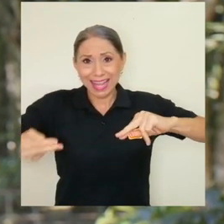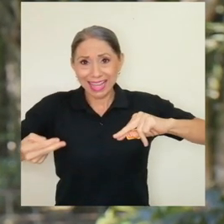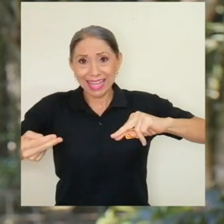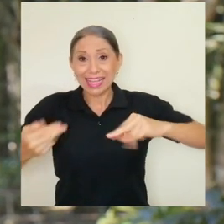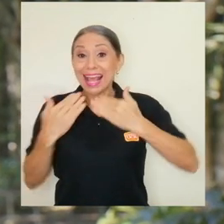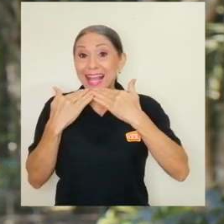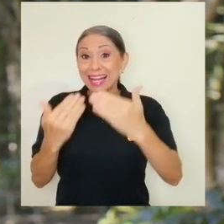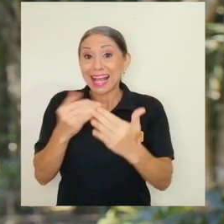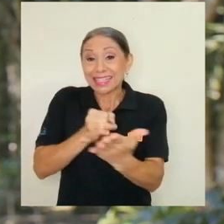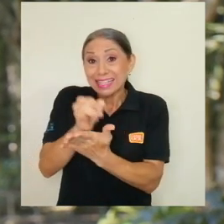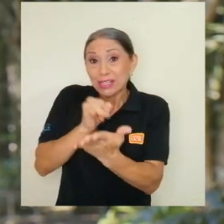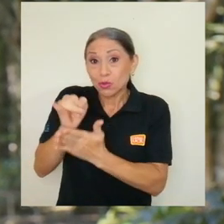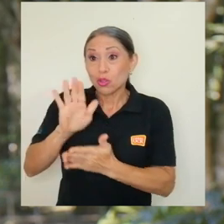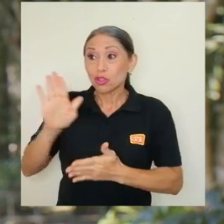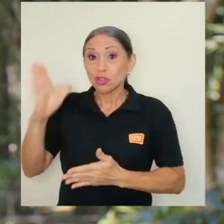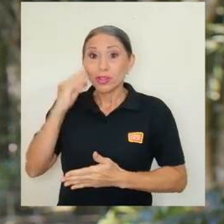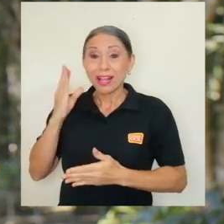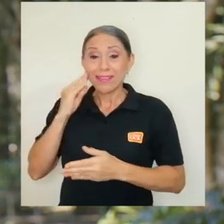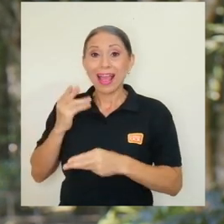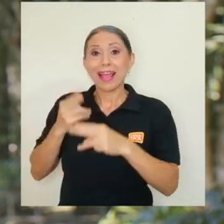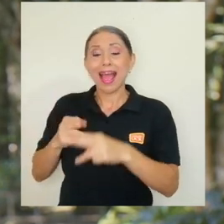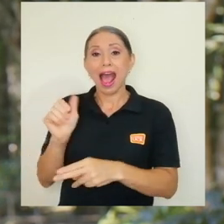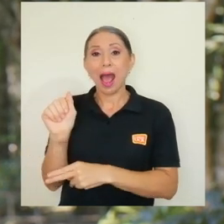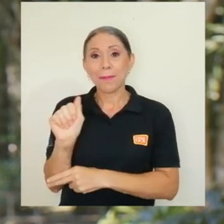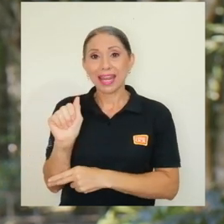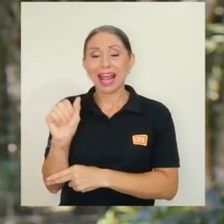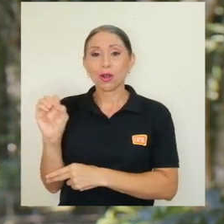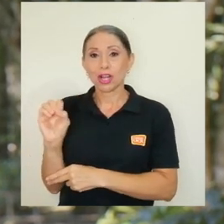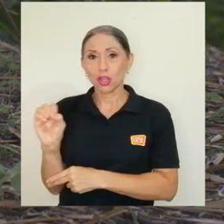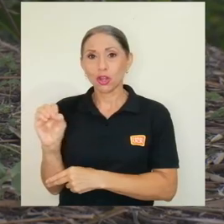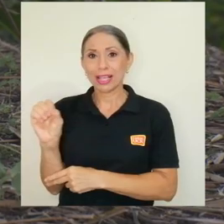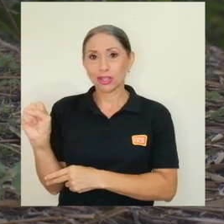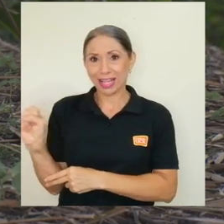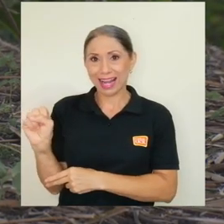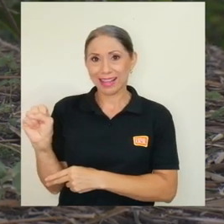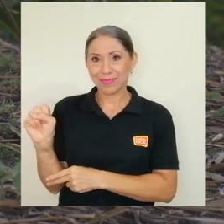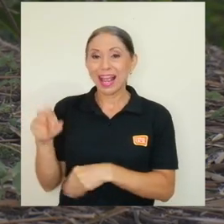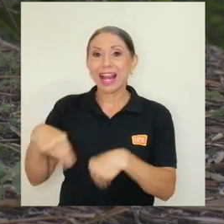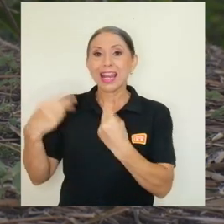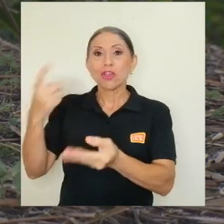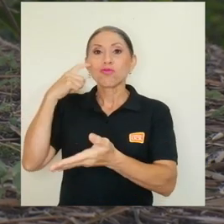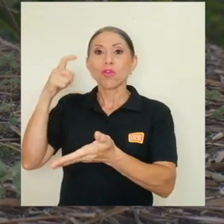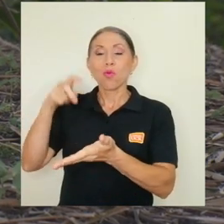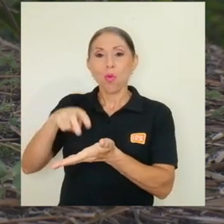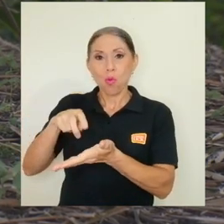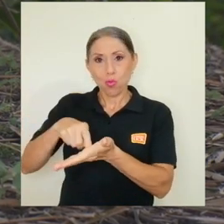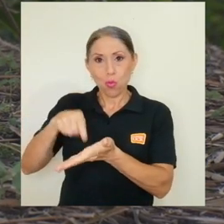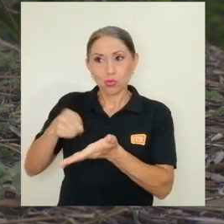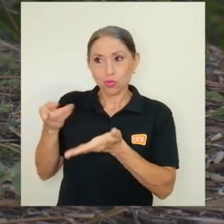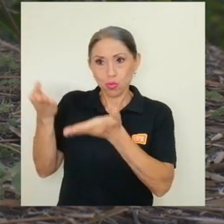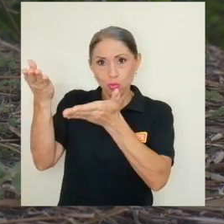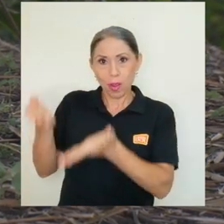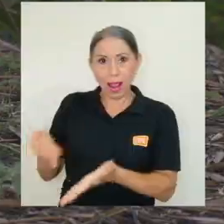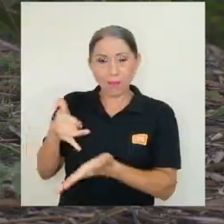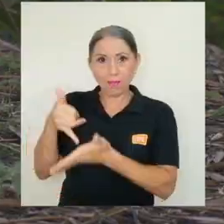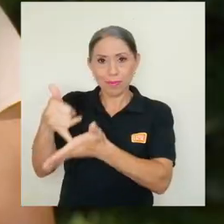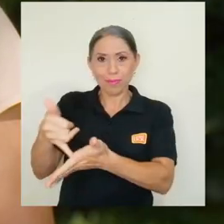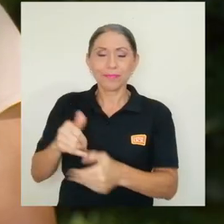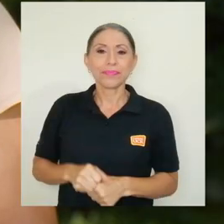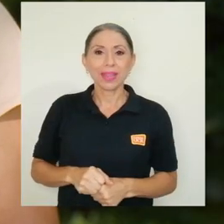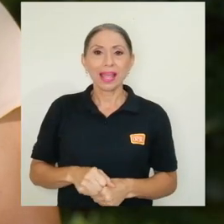estudios y su trayectoria que este año la American Ornithological Society le otorgó el Ned K. Johnson Early Investigator Award.